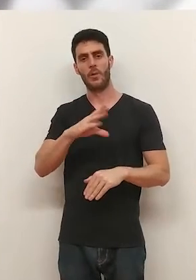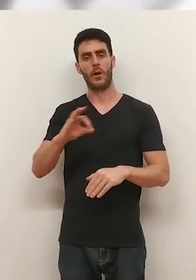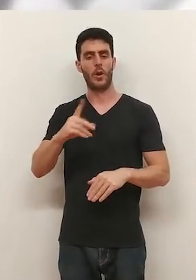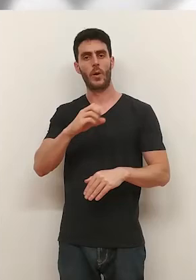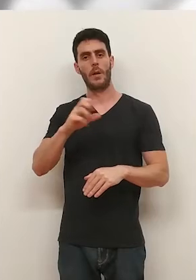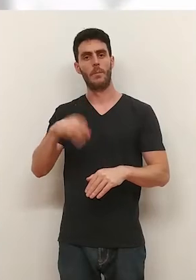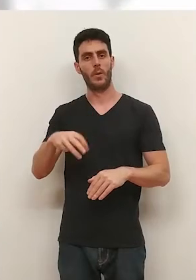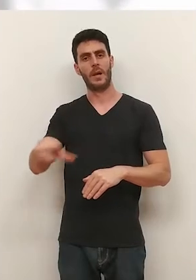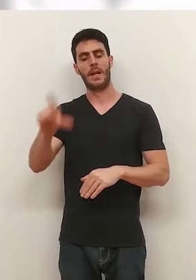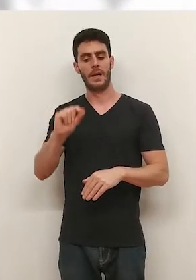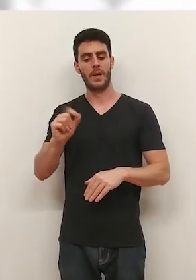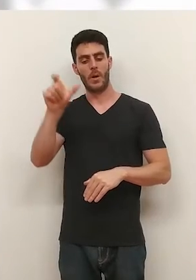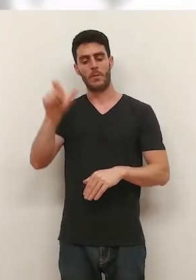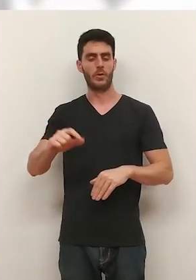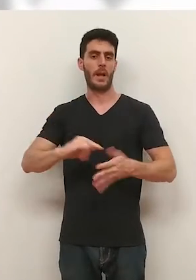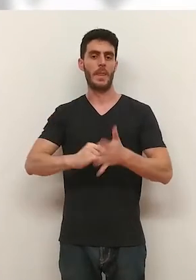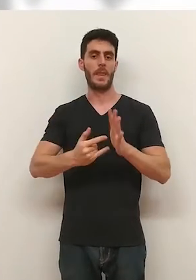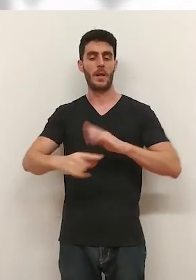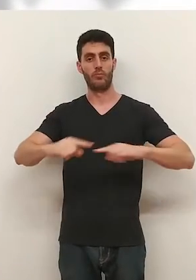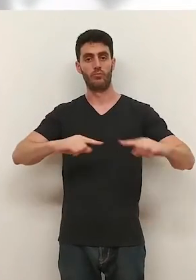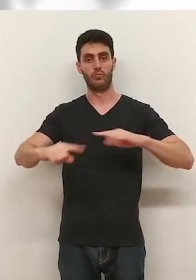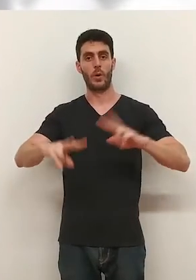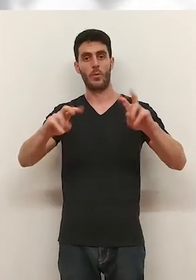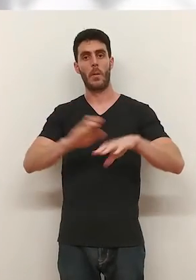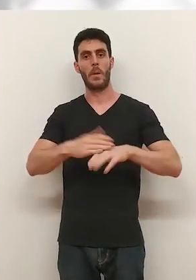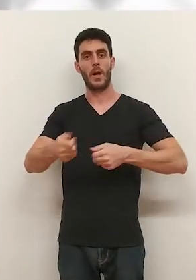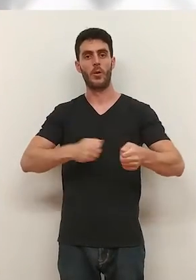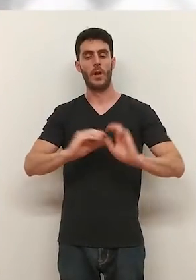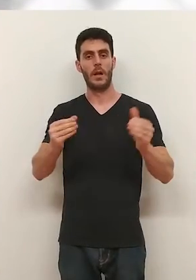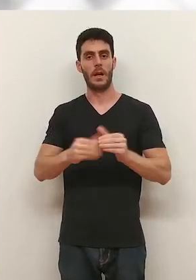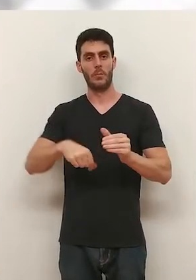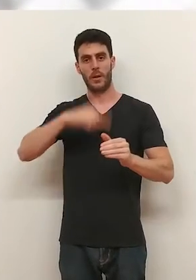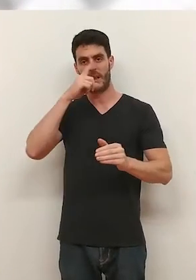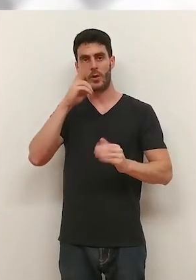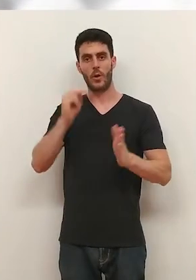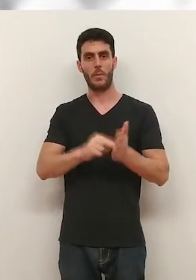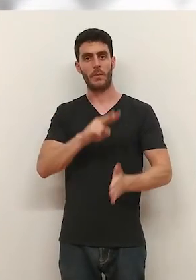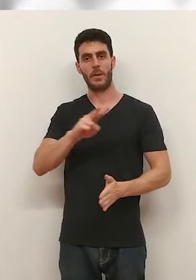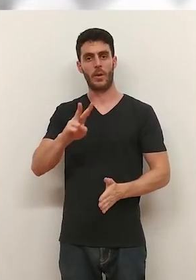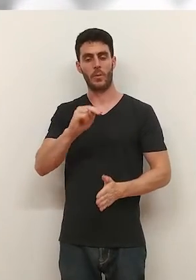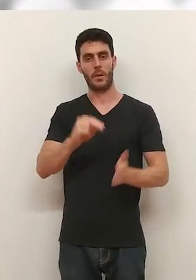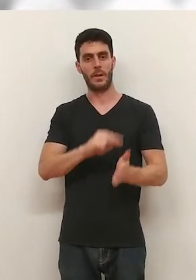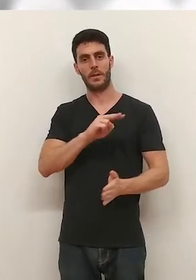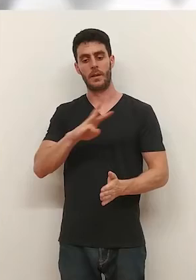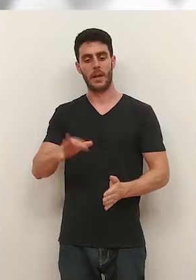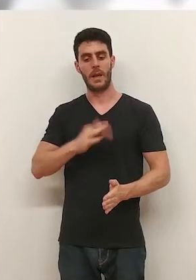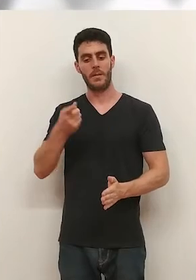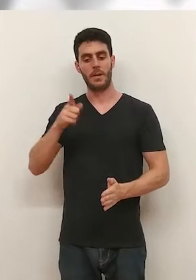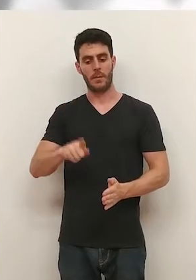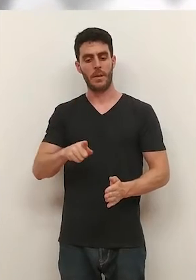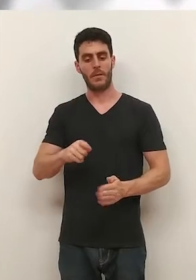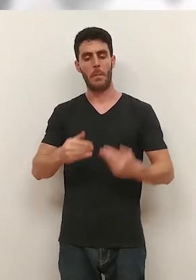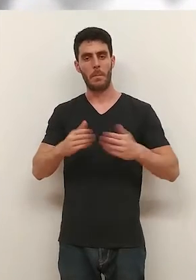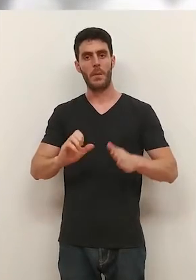finalmente fue Eduardo Docampo el elegido para el puesto. El nuevo técnico llega para acoger las riendas del equipo en este nuevo curso 2022-2023,